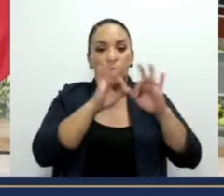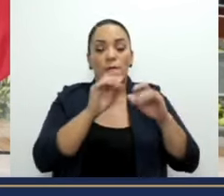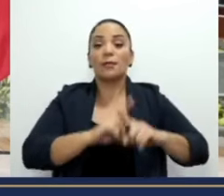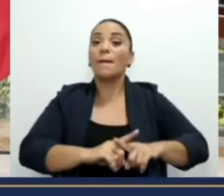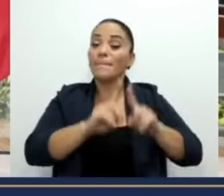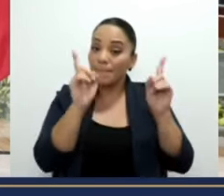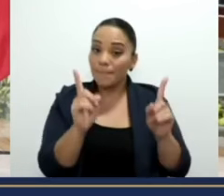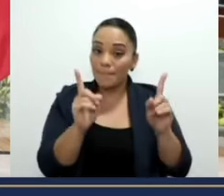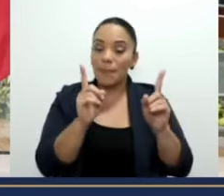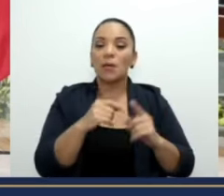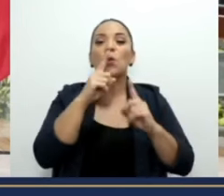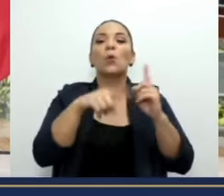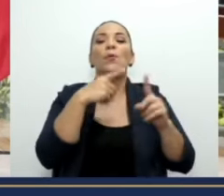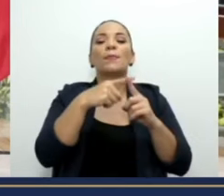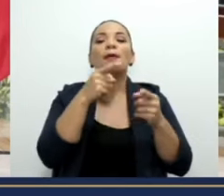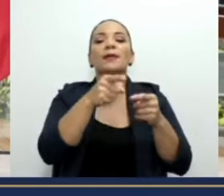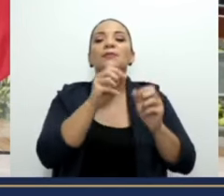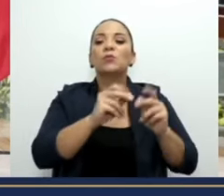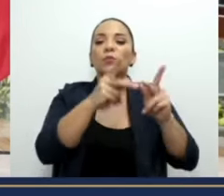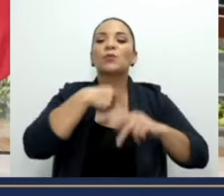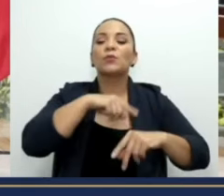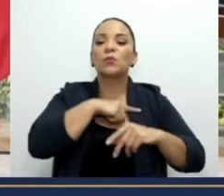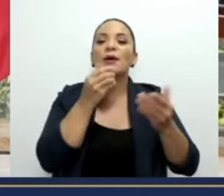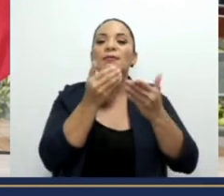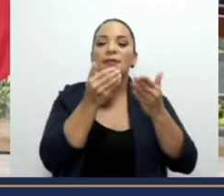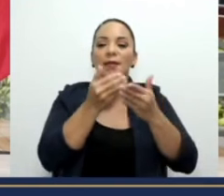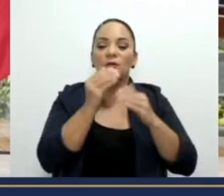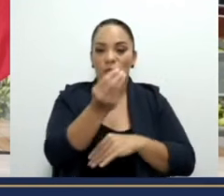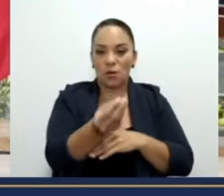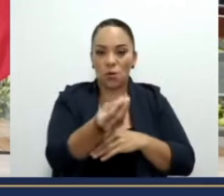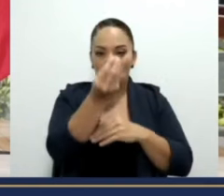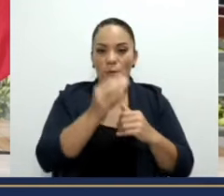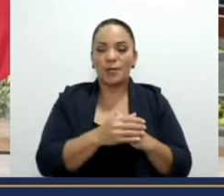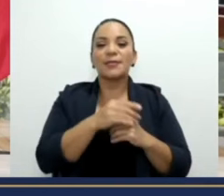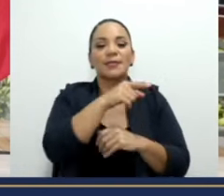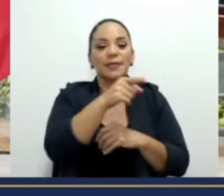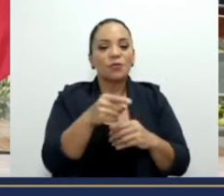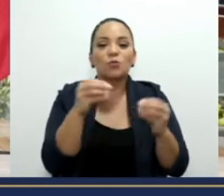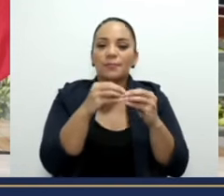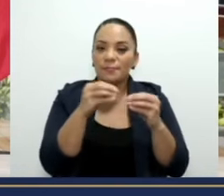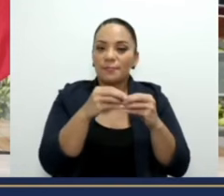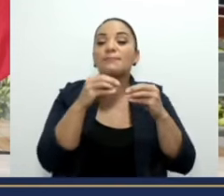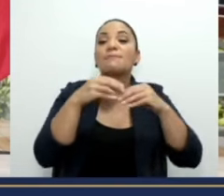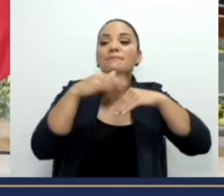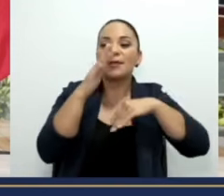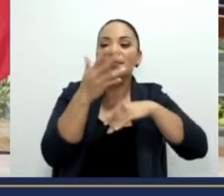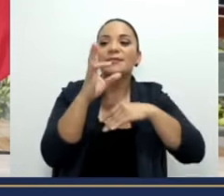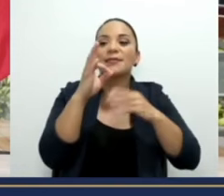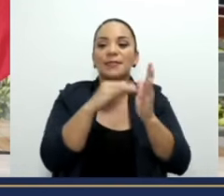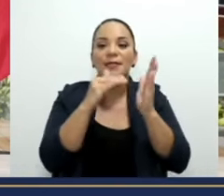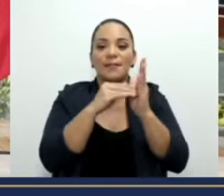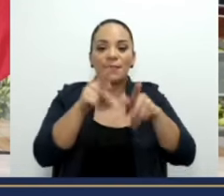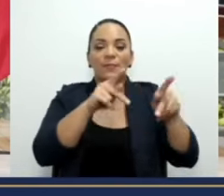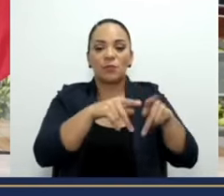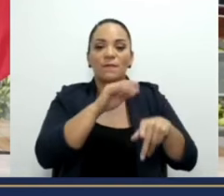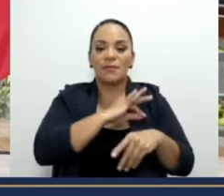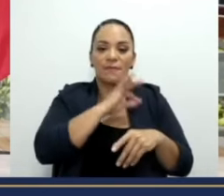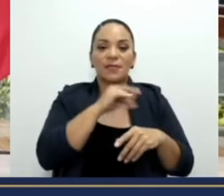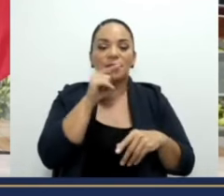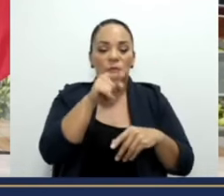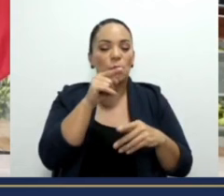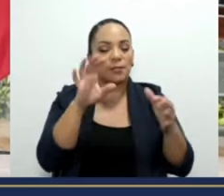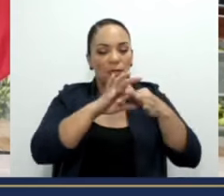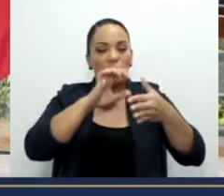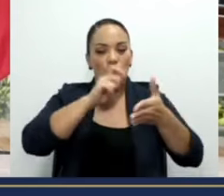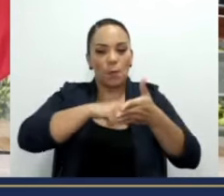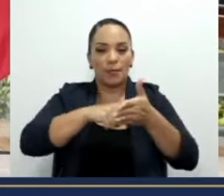que además nos va a permitir acercarnos a los jóvenes, que van a ser más de 17 mil personas las que van a ser beneficiadas con el convenio.